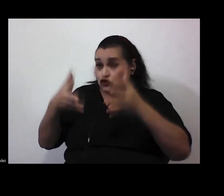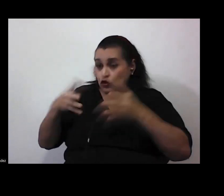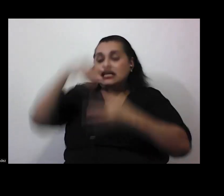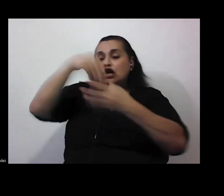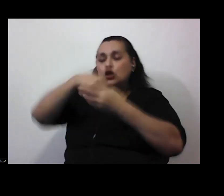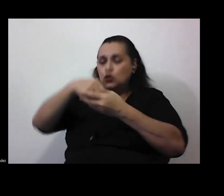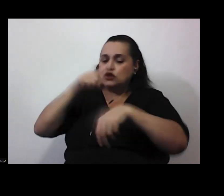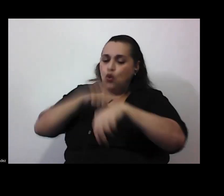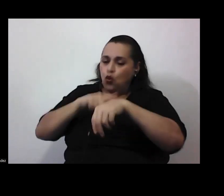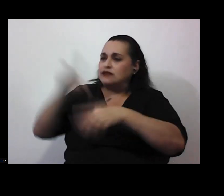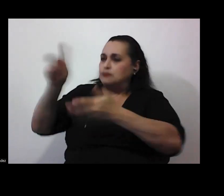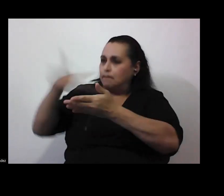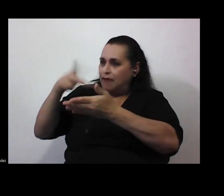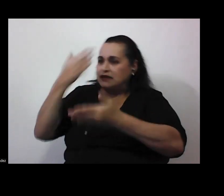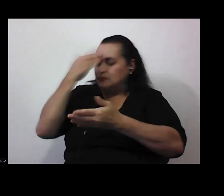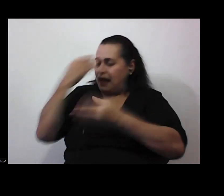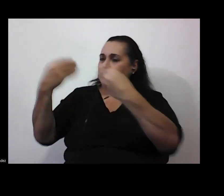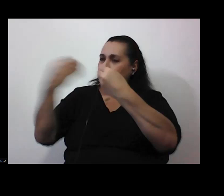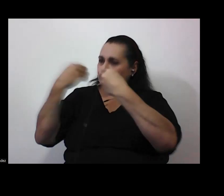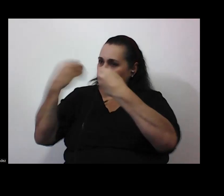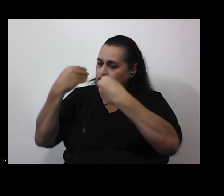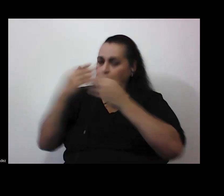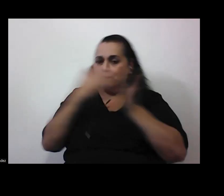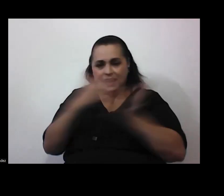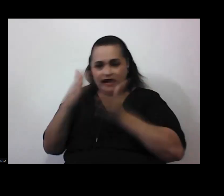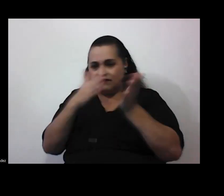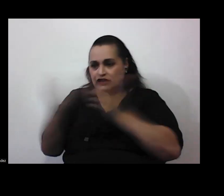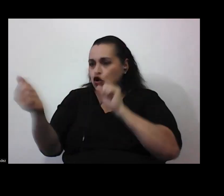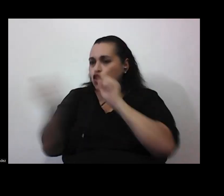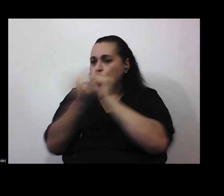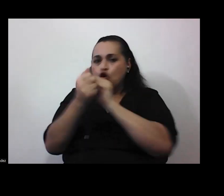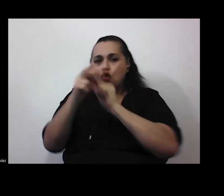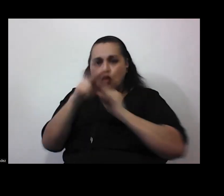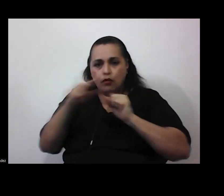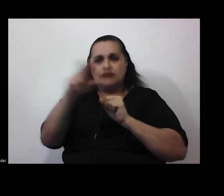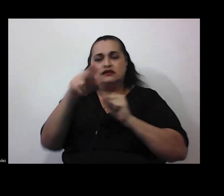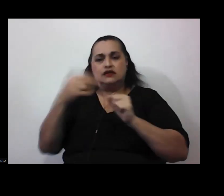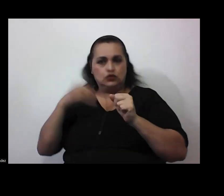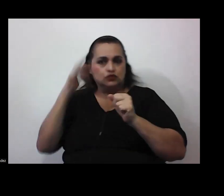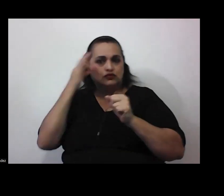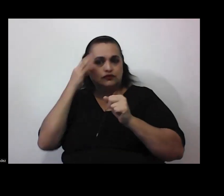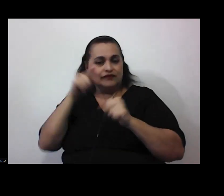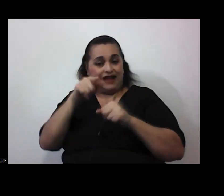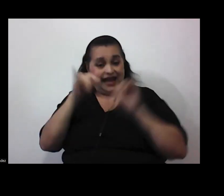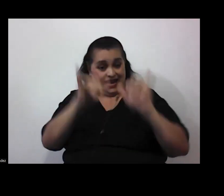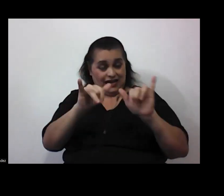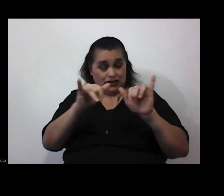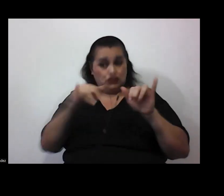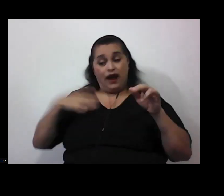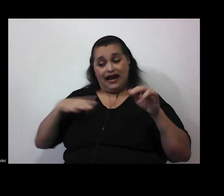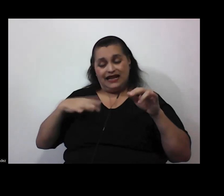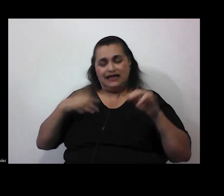formación para planificación conjunta con los colegas y las colegas esto en Argentina es escaso